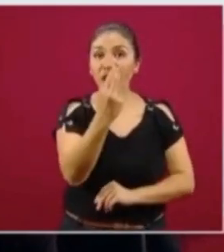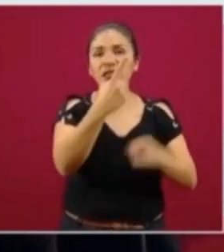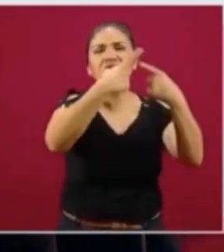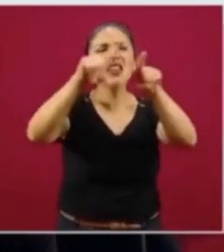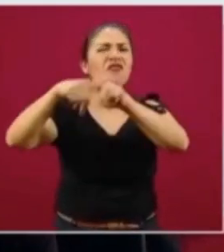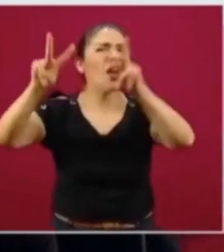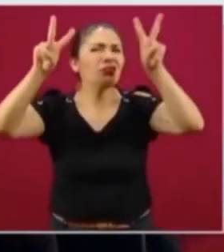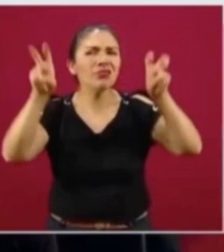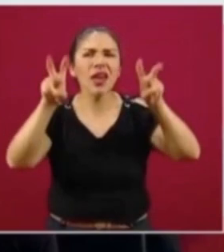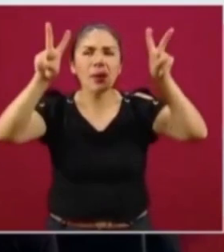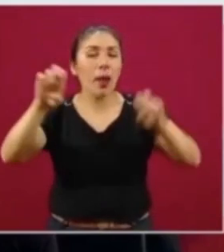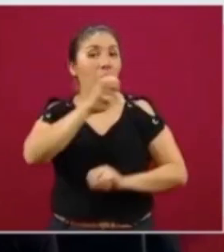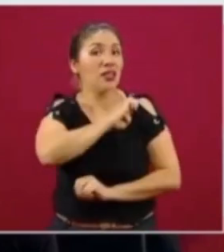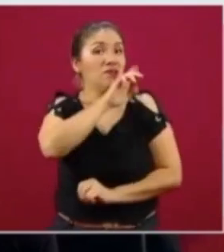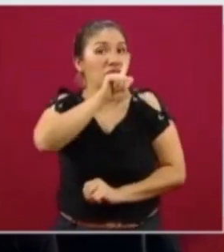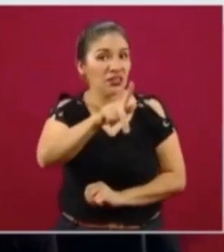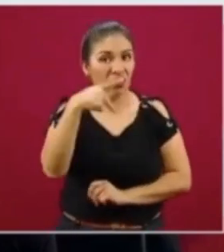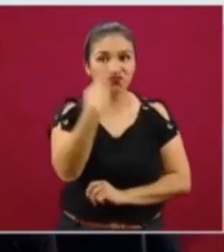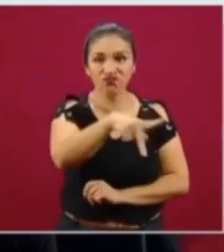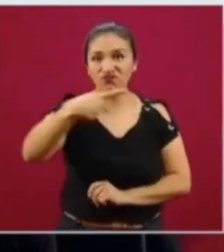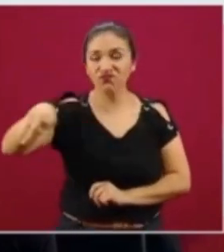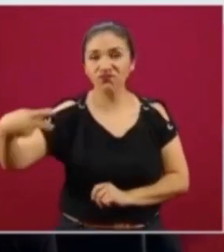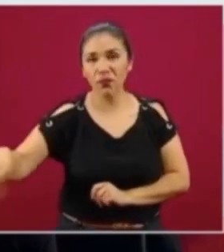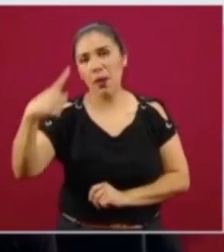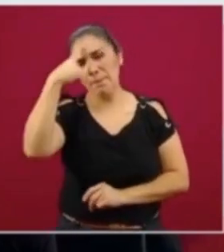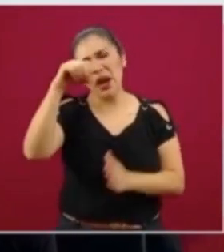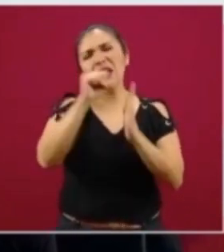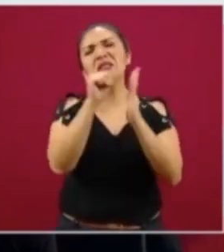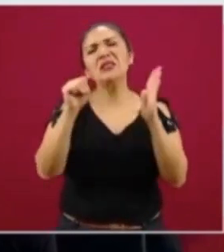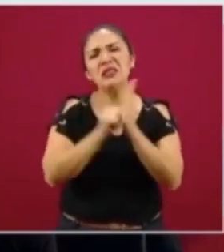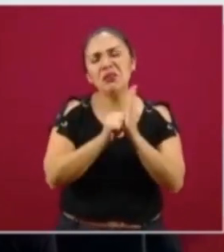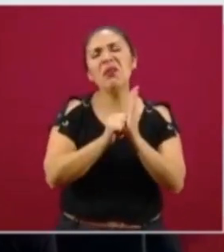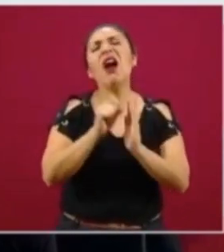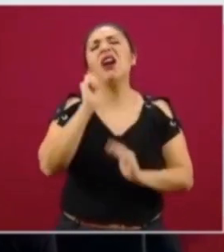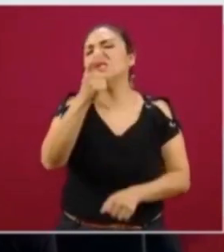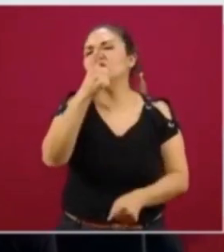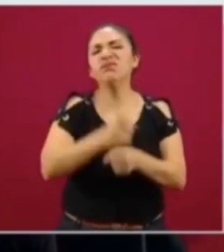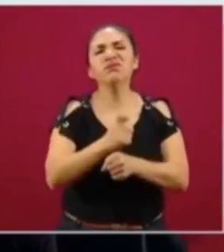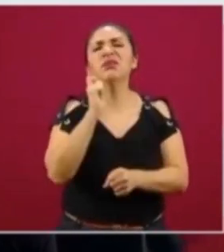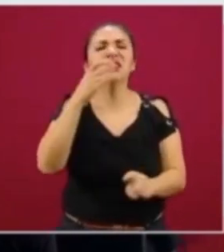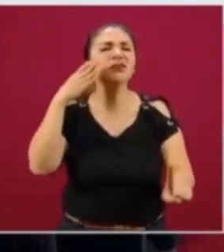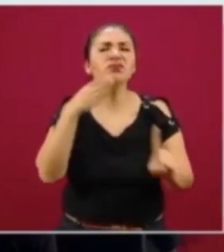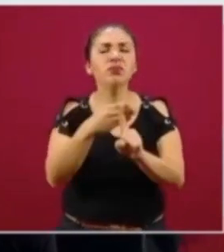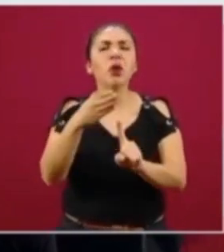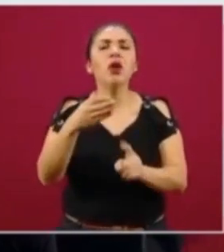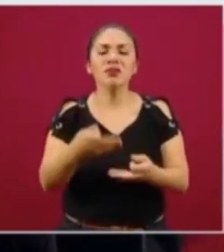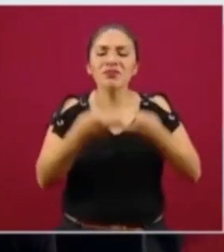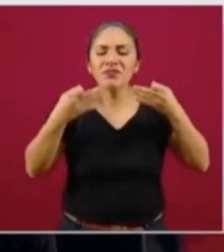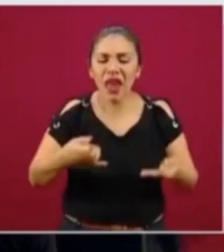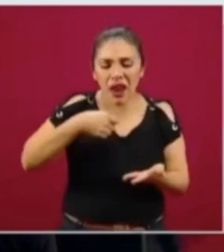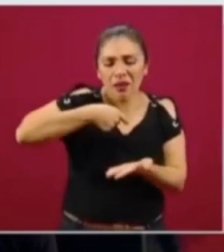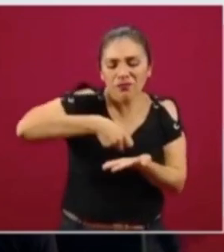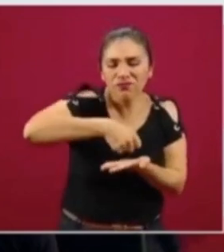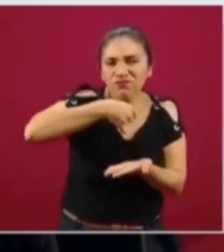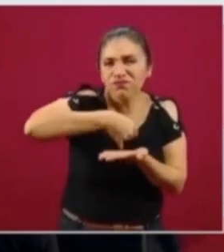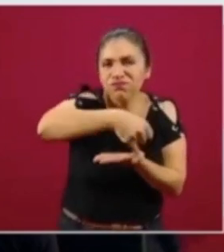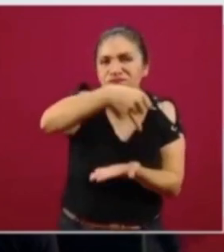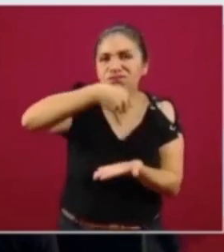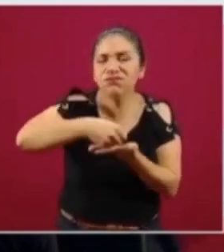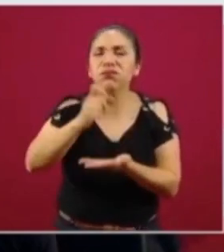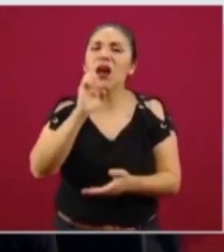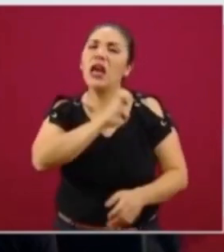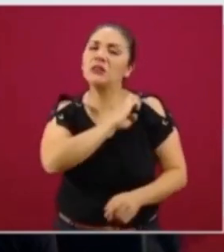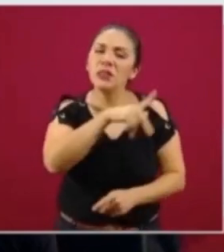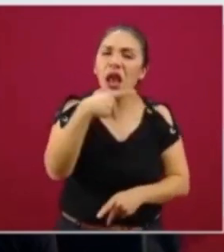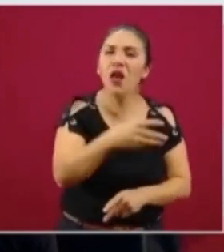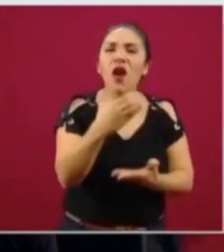temas de sistemas, sobre todo lo que tiene que ver con los cultivos, especialistas en cacao,